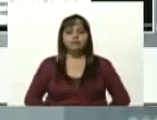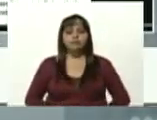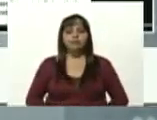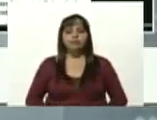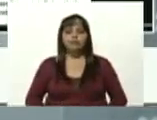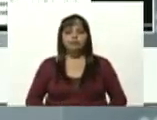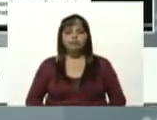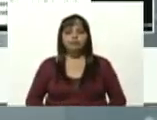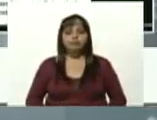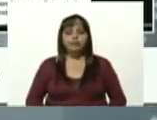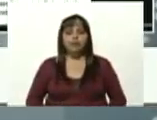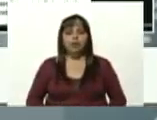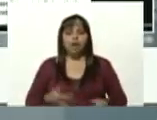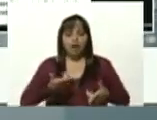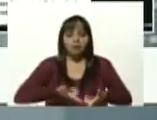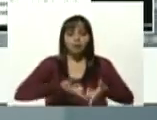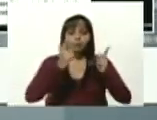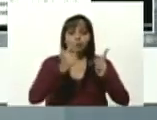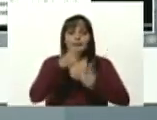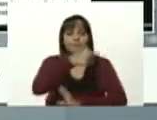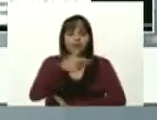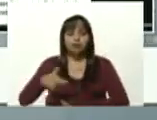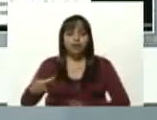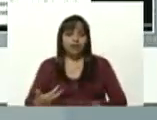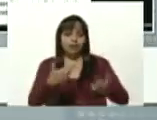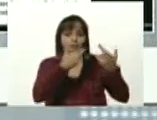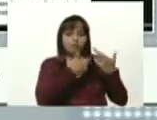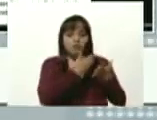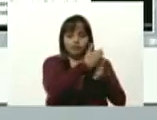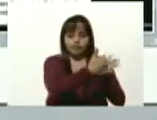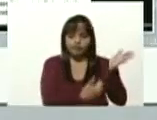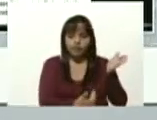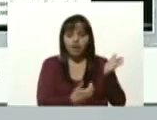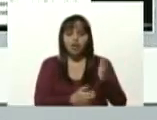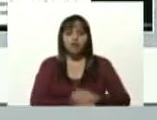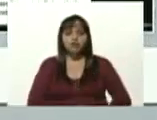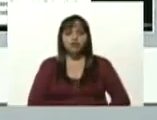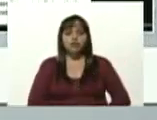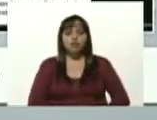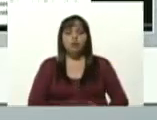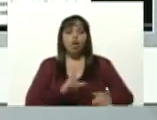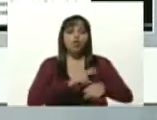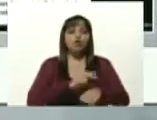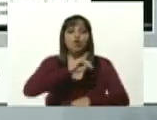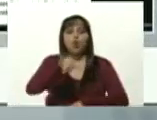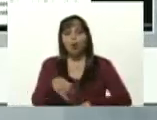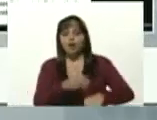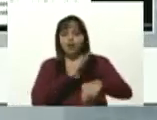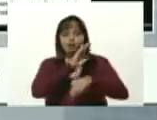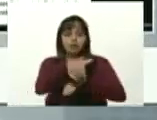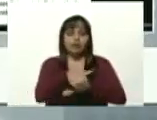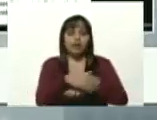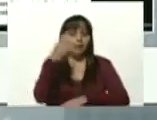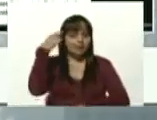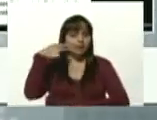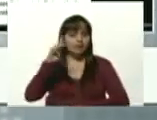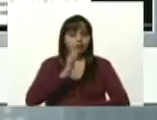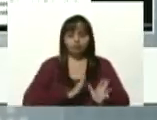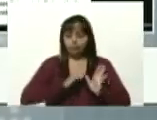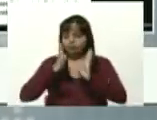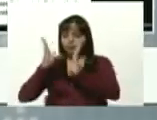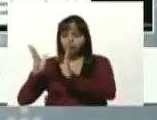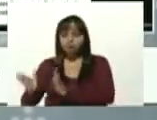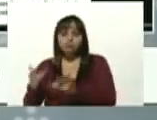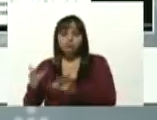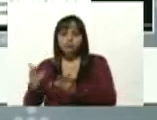por cartas credenciales plenipotenciarias por el doctor Jorge Rodríguez en México y el representante